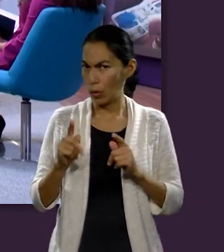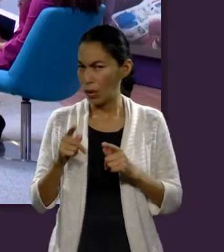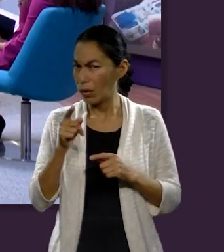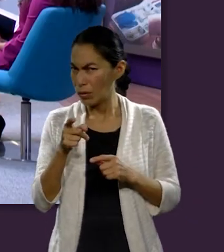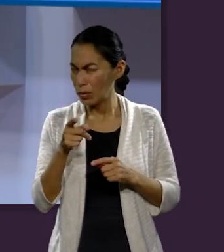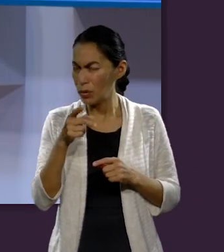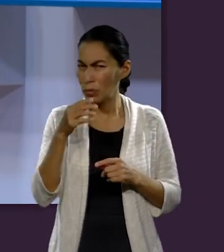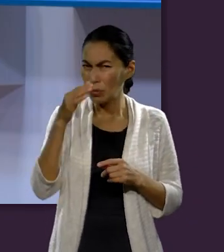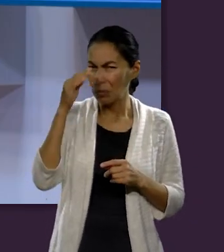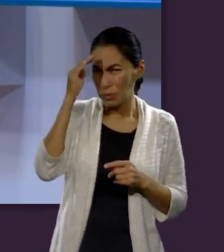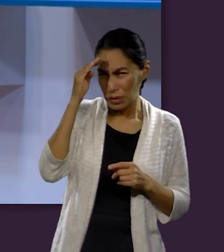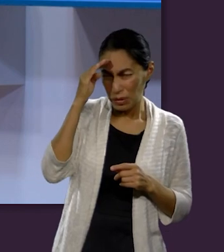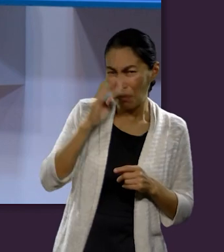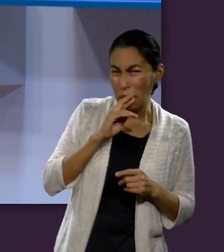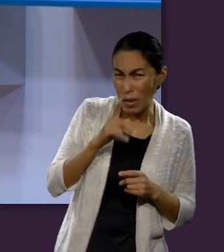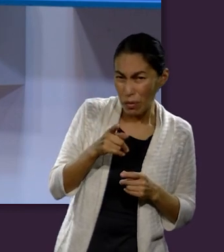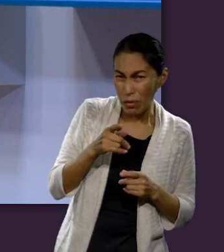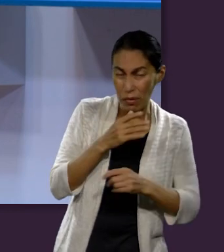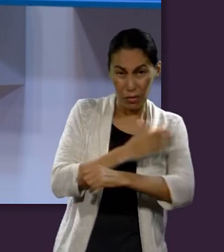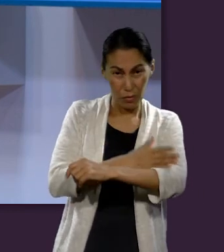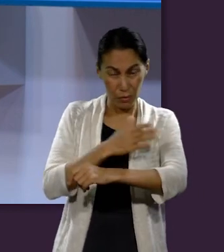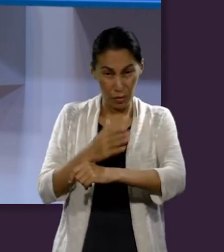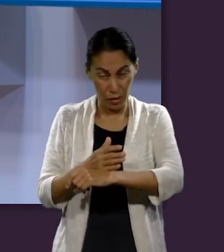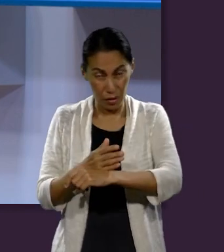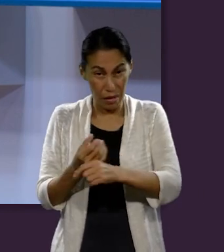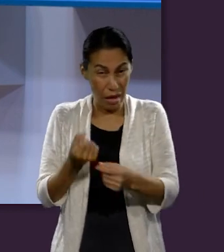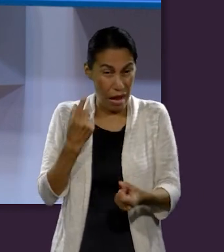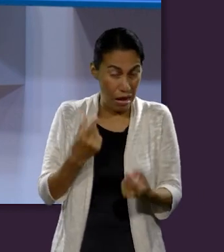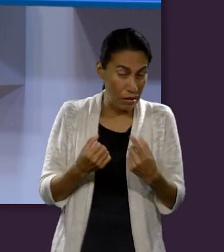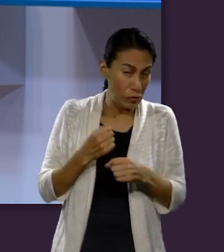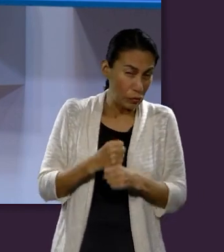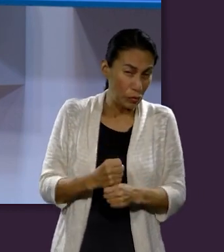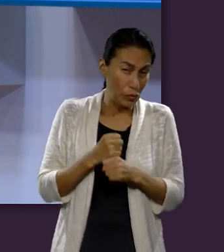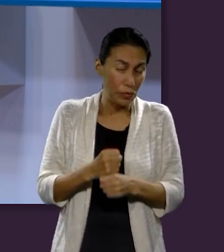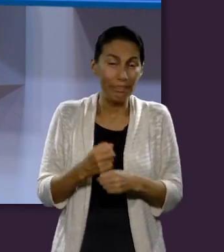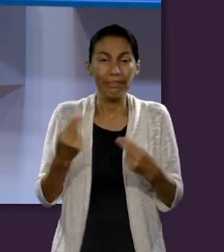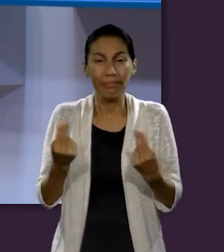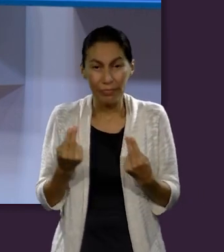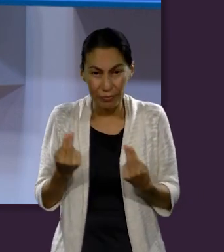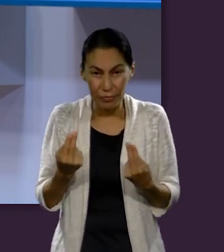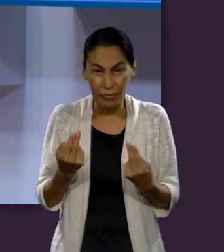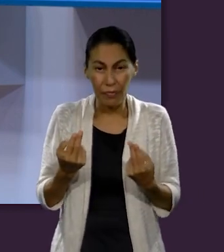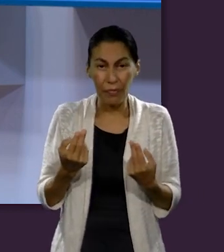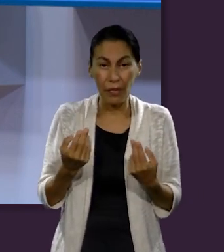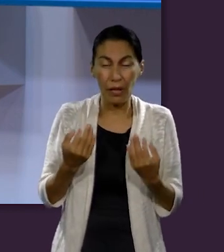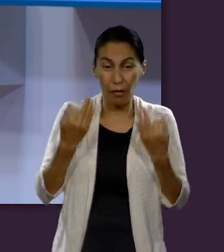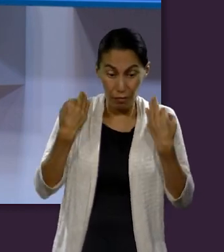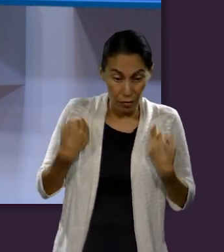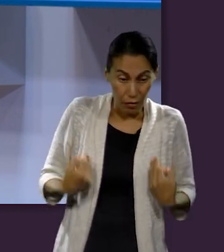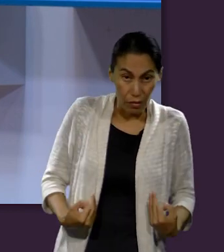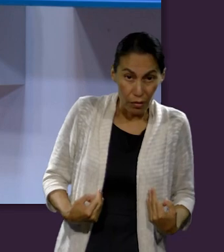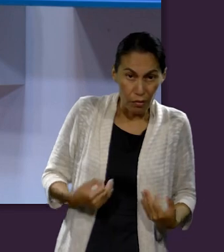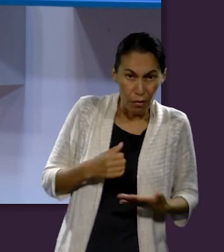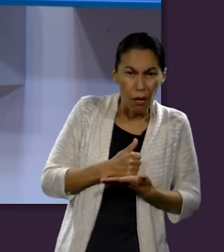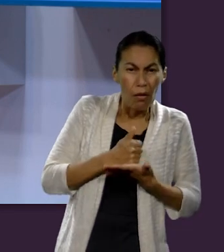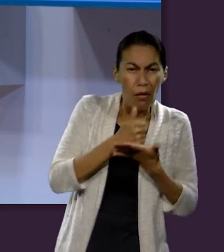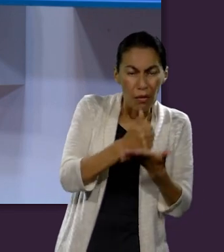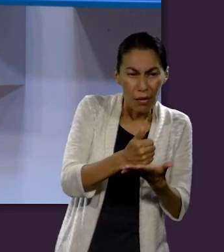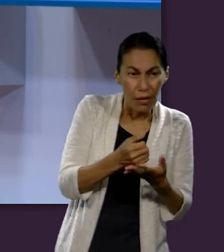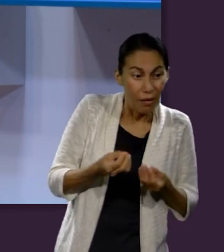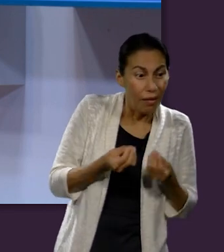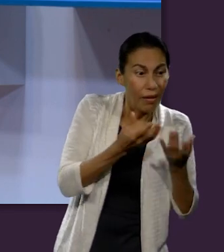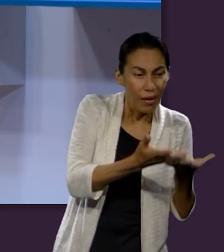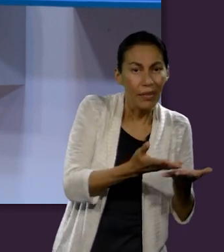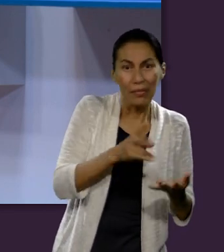bien. Tú resaltas entonces acompañar. Cuando vemos a alguien en necesidad de algo